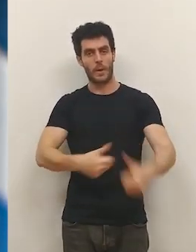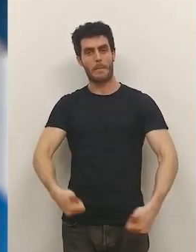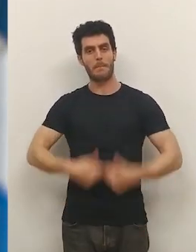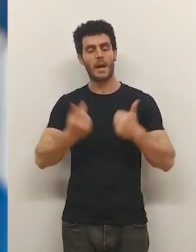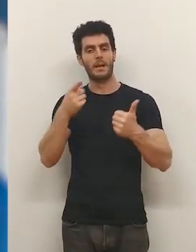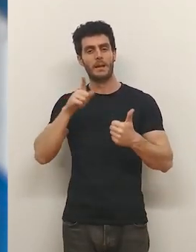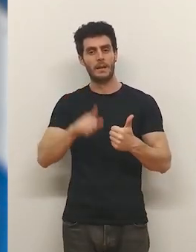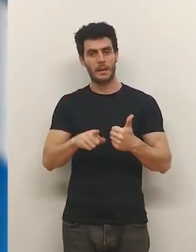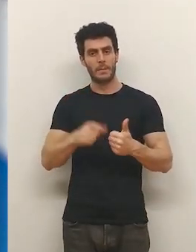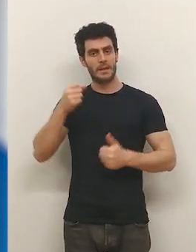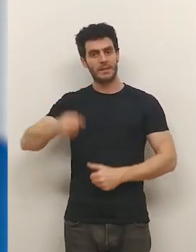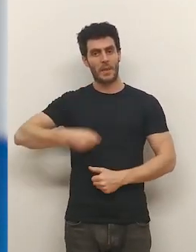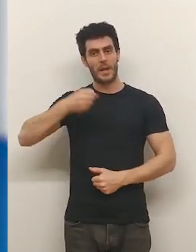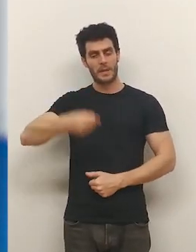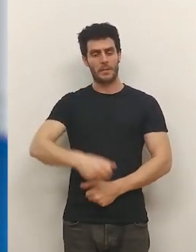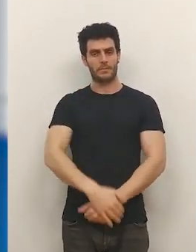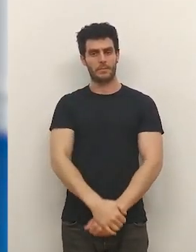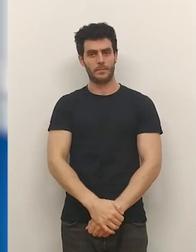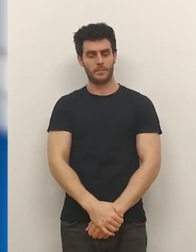y también habrá marcha senderista.